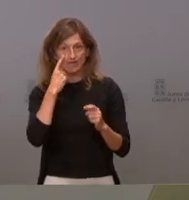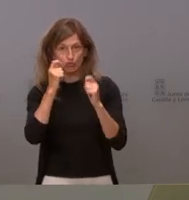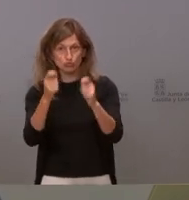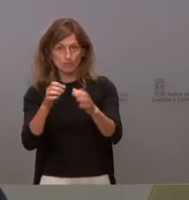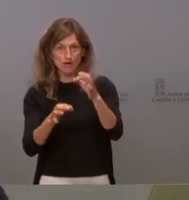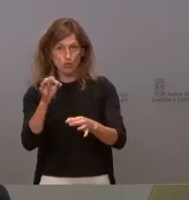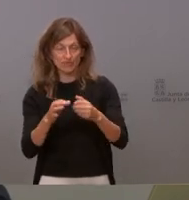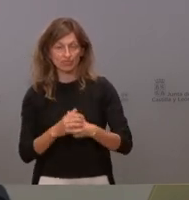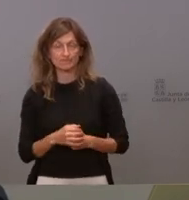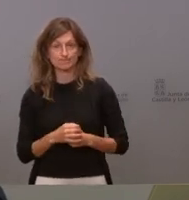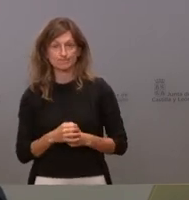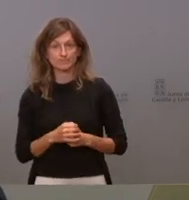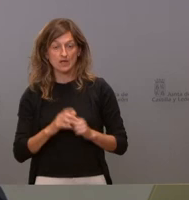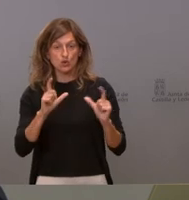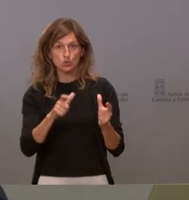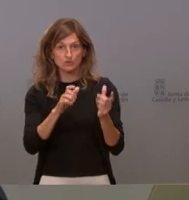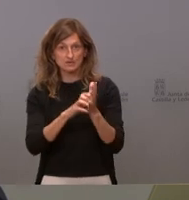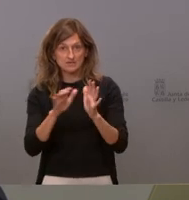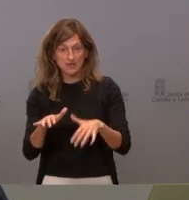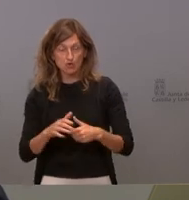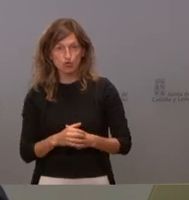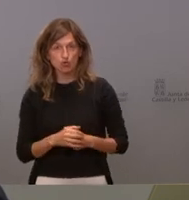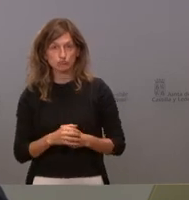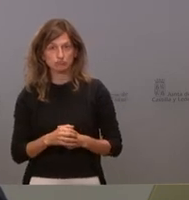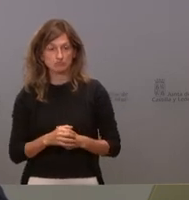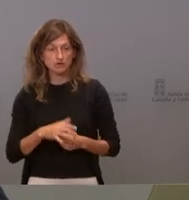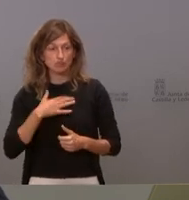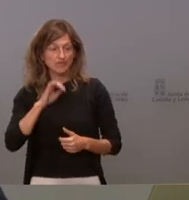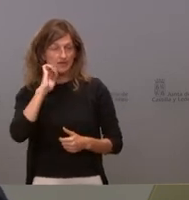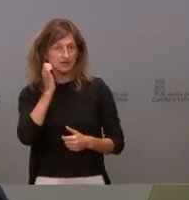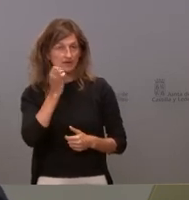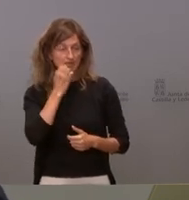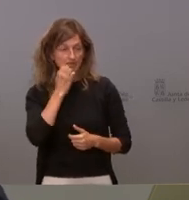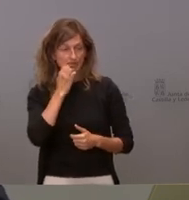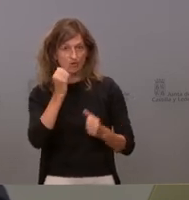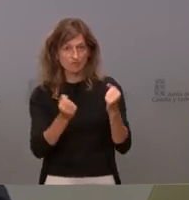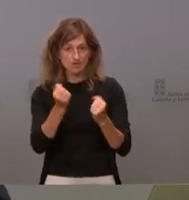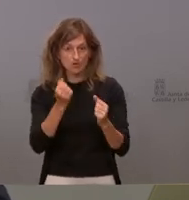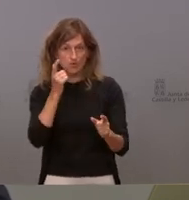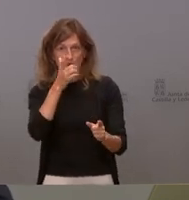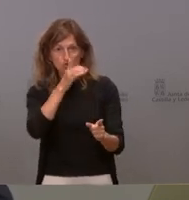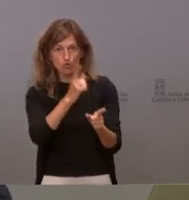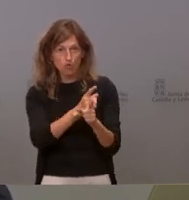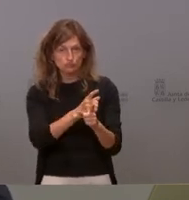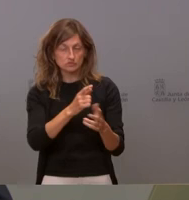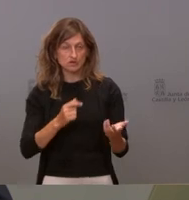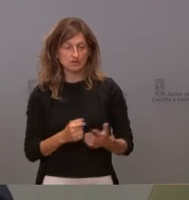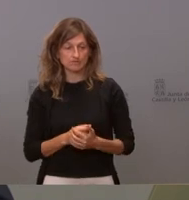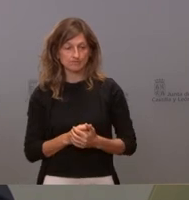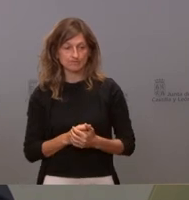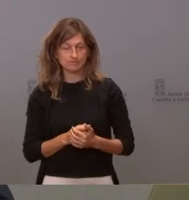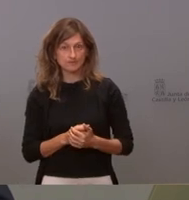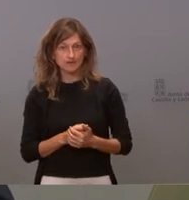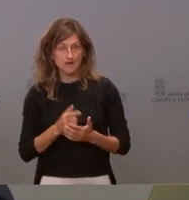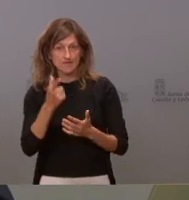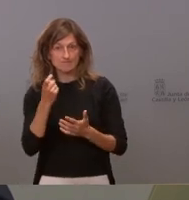judicial por parte de la Junta de Castilla y León la posibilidad de reclamar el seguro del vehículo la posibilidad de hacer otro tipo de reclamación es una cuestión